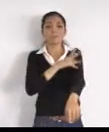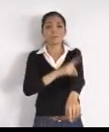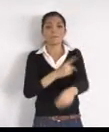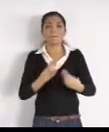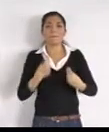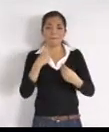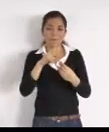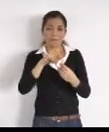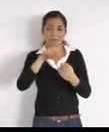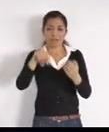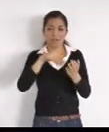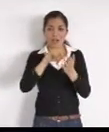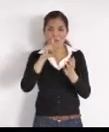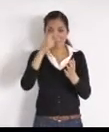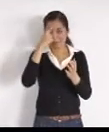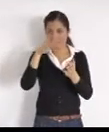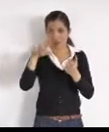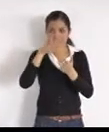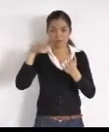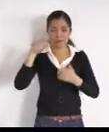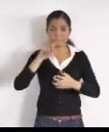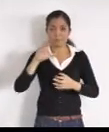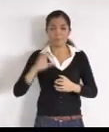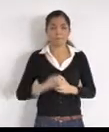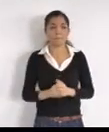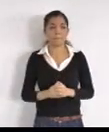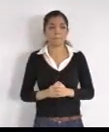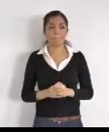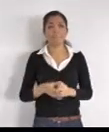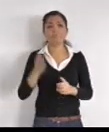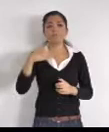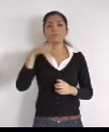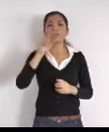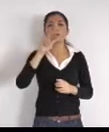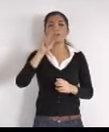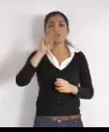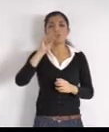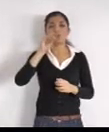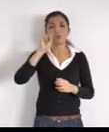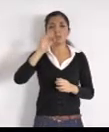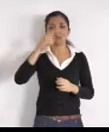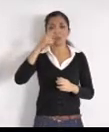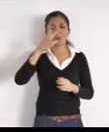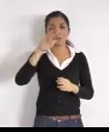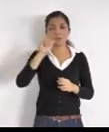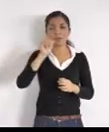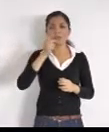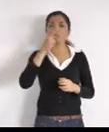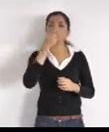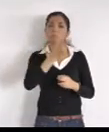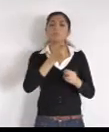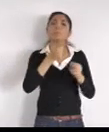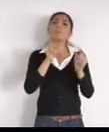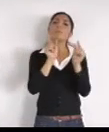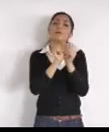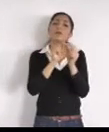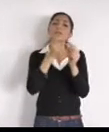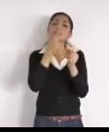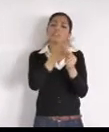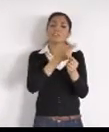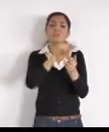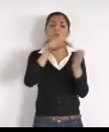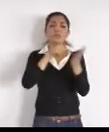Arturo Segovia, por el feo y personal, buenas noches, nada más, para comentar, el alumbrado del parque, que se encuentra, en la calle Loma Central, y Loma